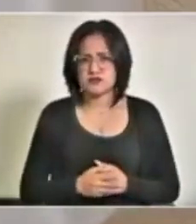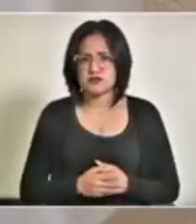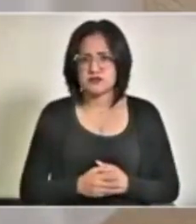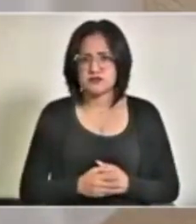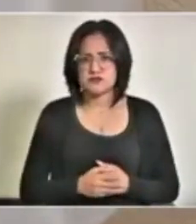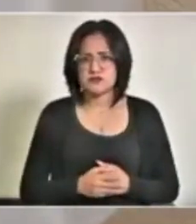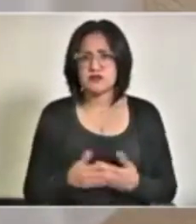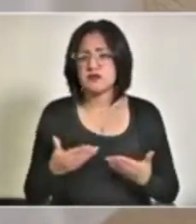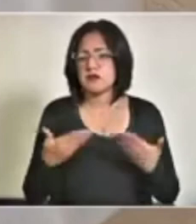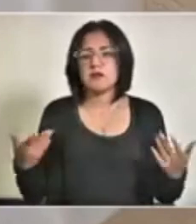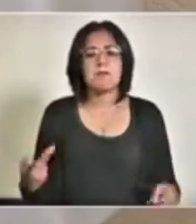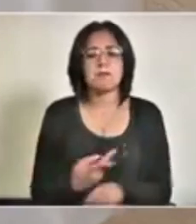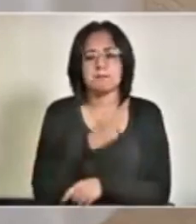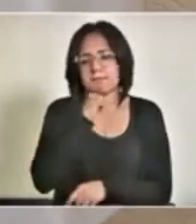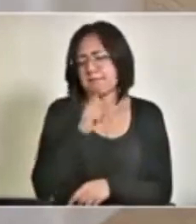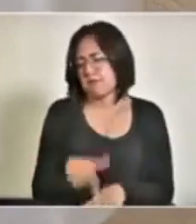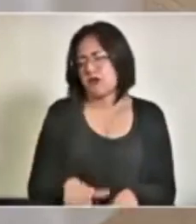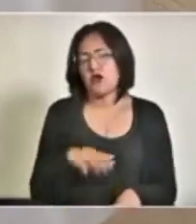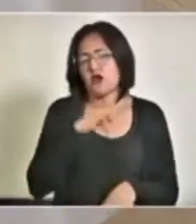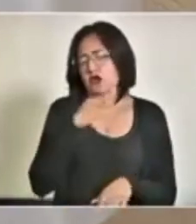Ahorita no ha pasado nada.